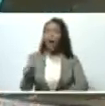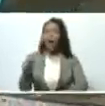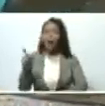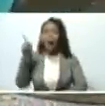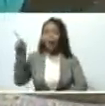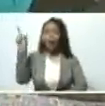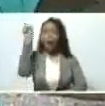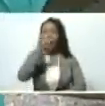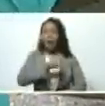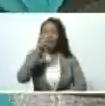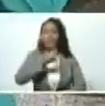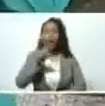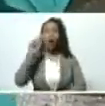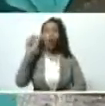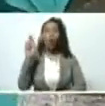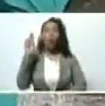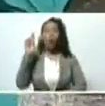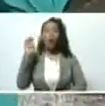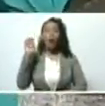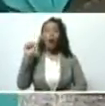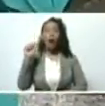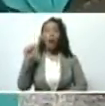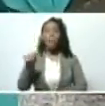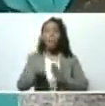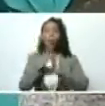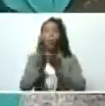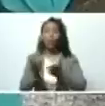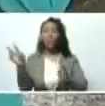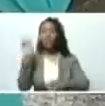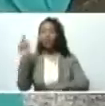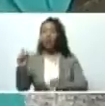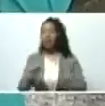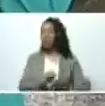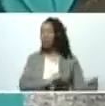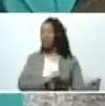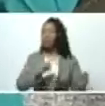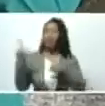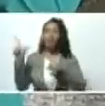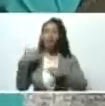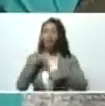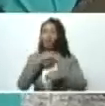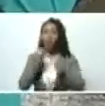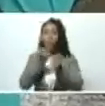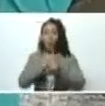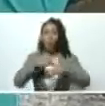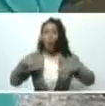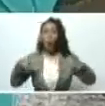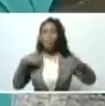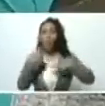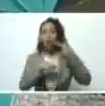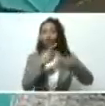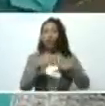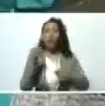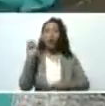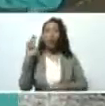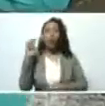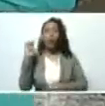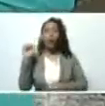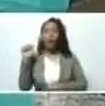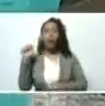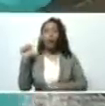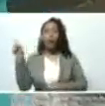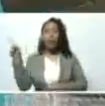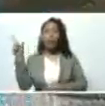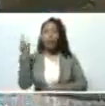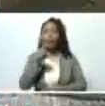necesita URIA en el mundo Venezuela está listo y lo que vamos es creciendo en producción de URIA el que necesite